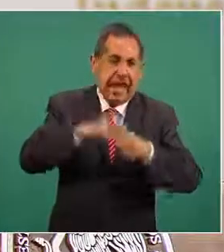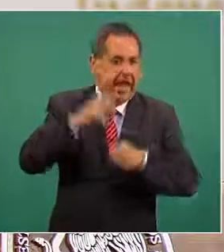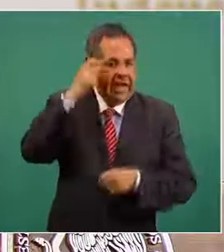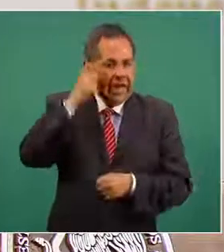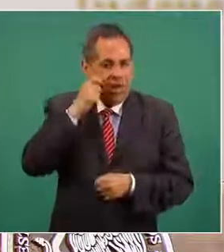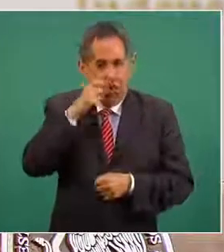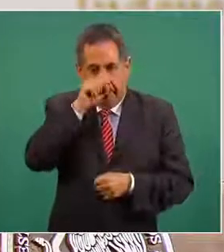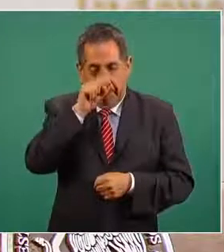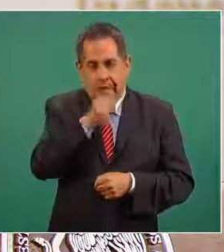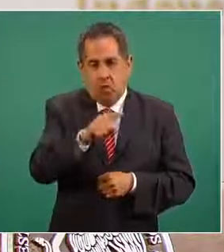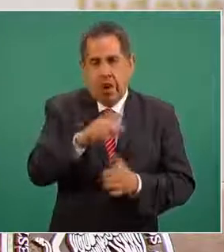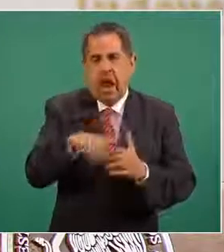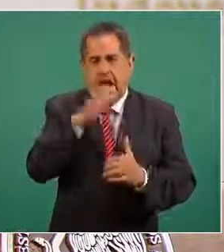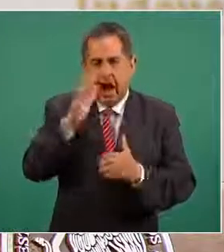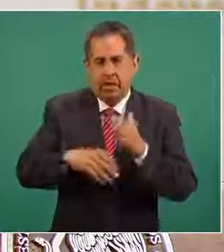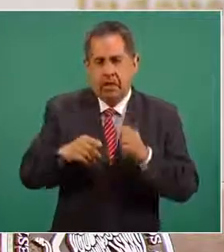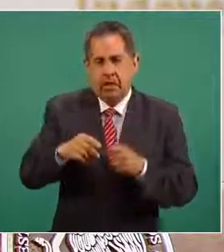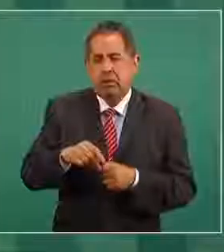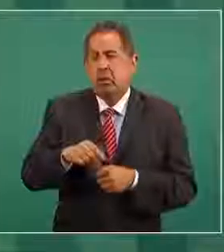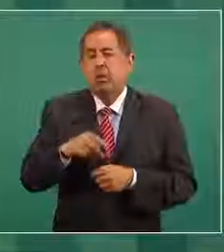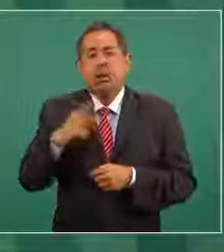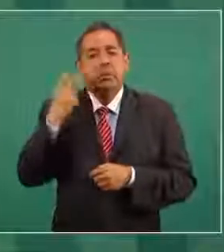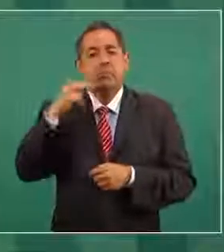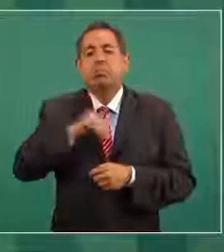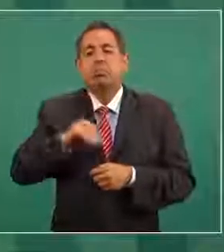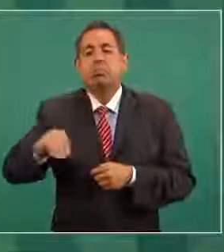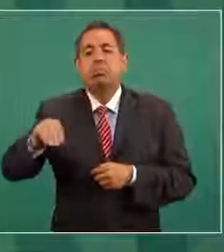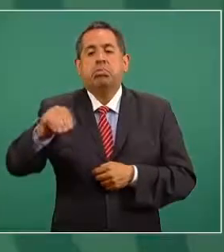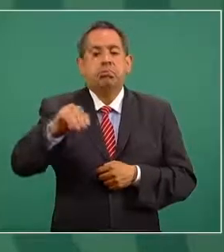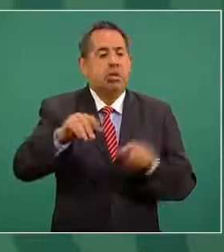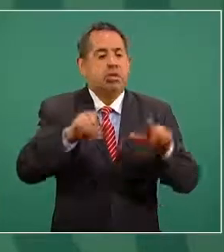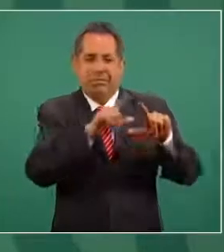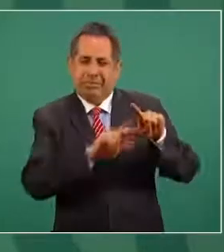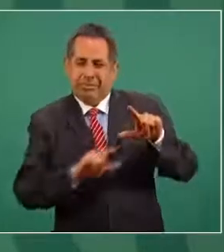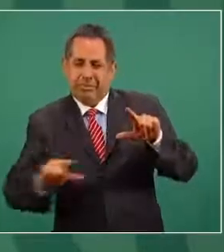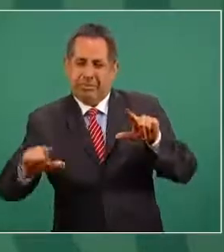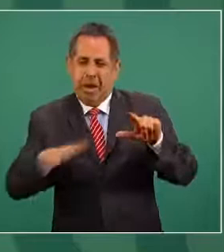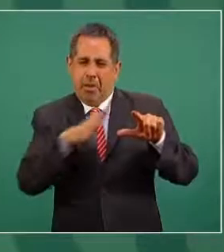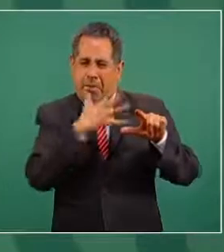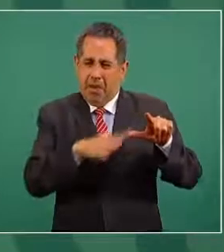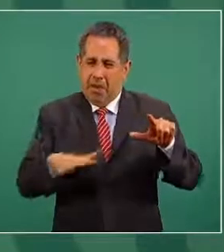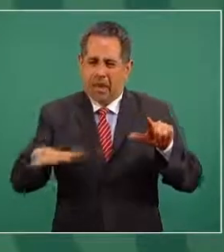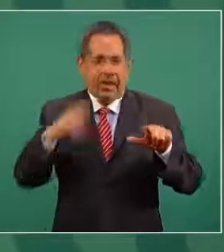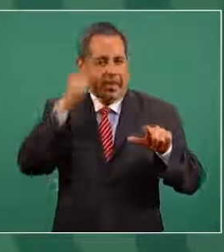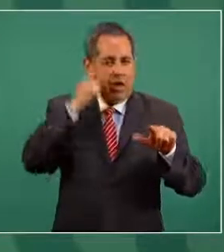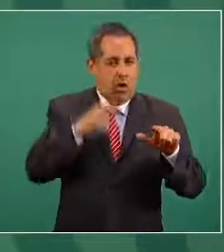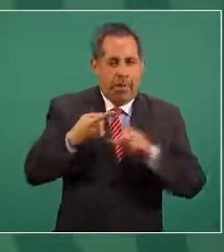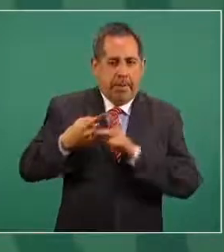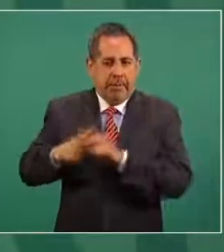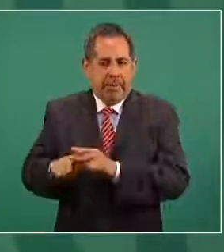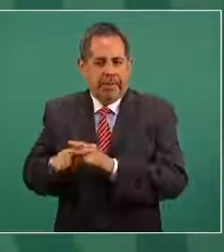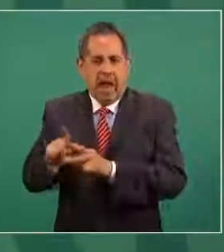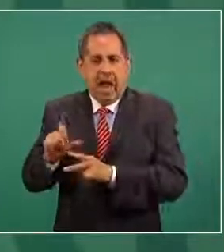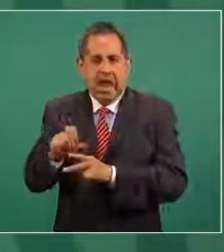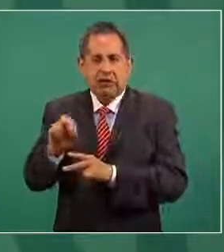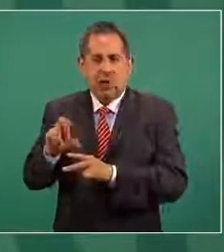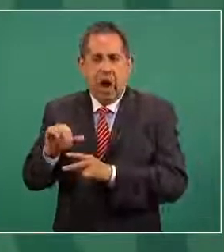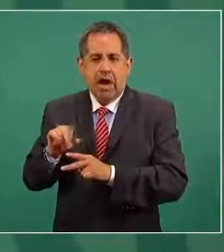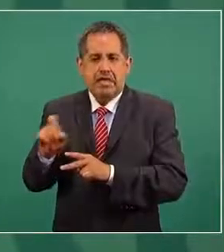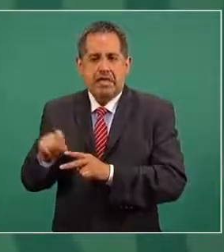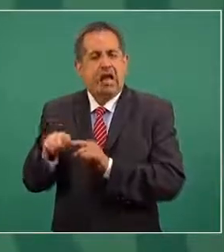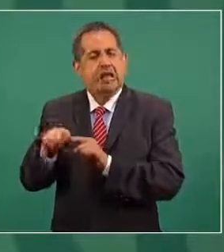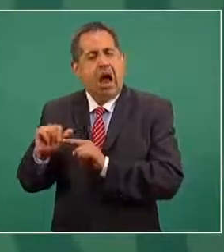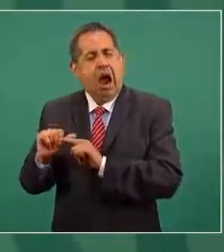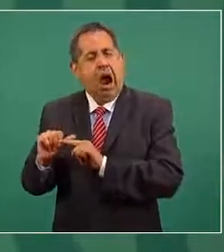ahí terminamos pero es una gira por toda la costa grande de Guerrero empezamos en Lázaro Cárdenas Michoacán